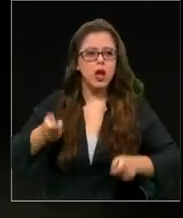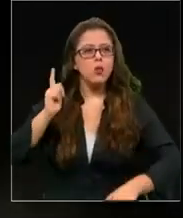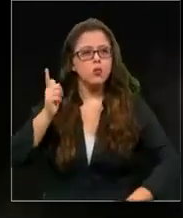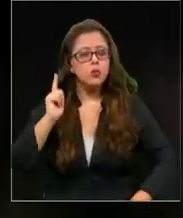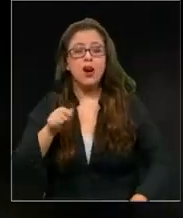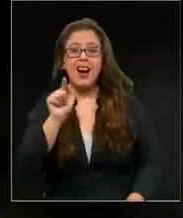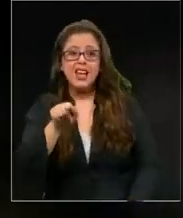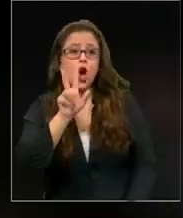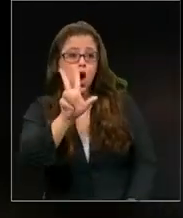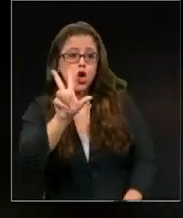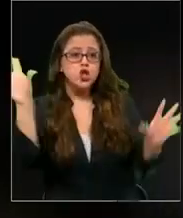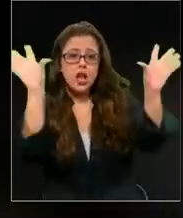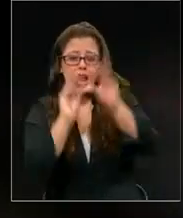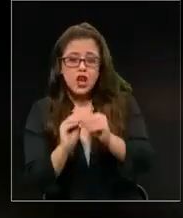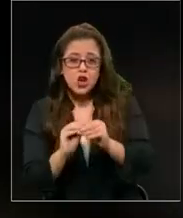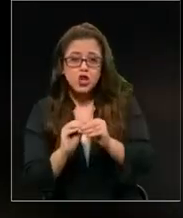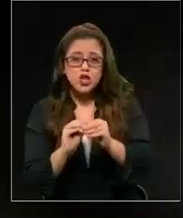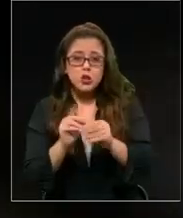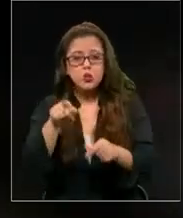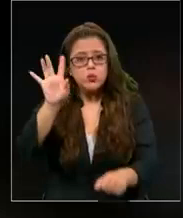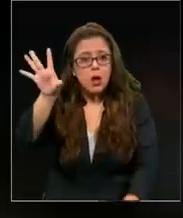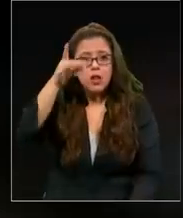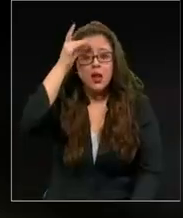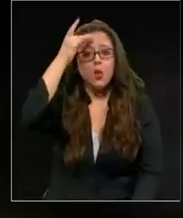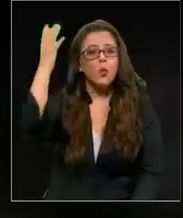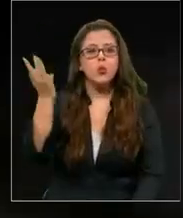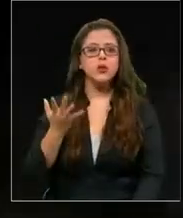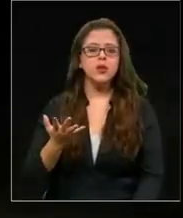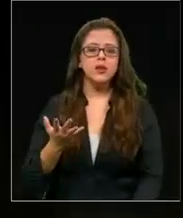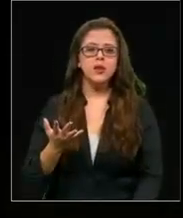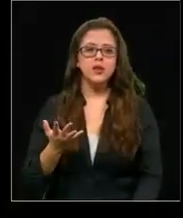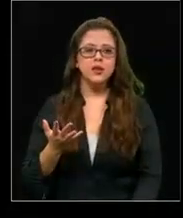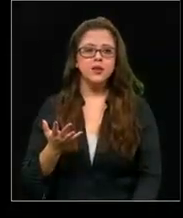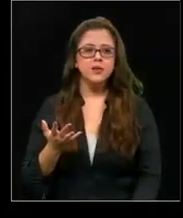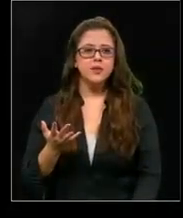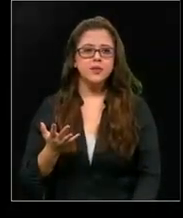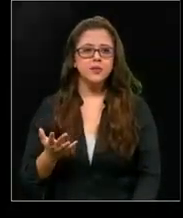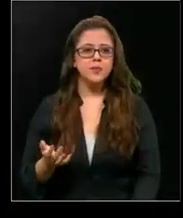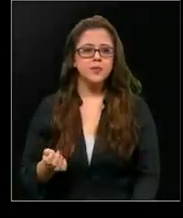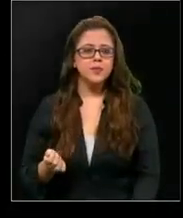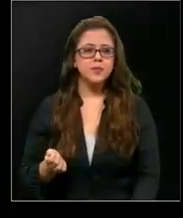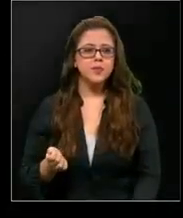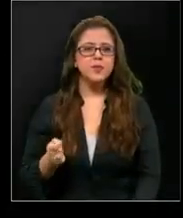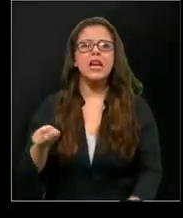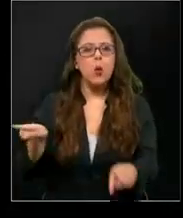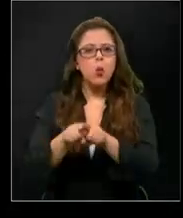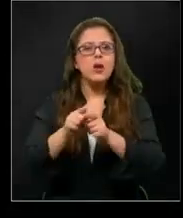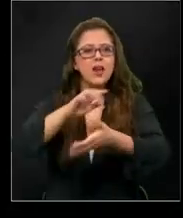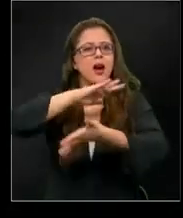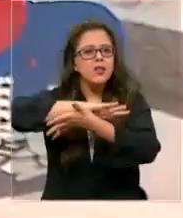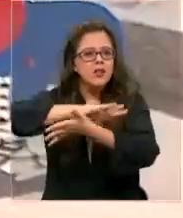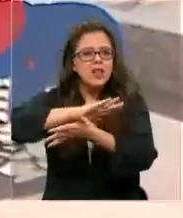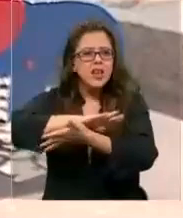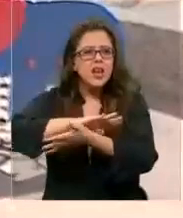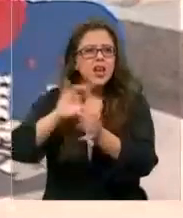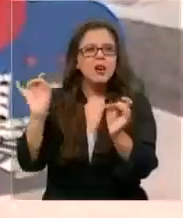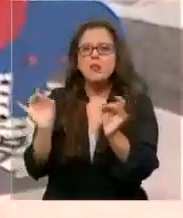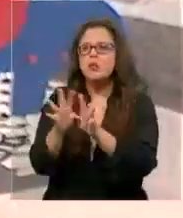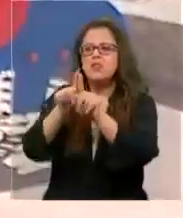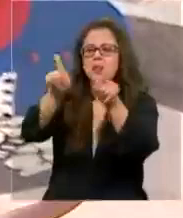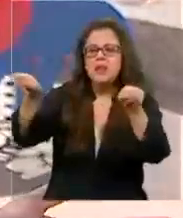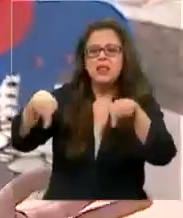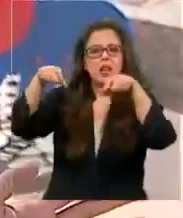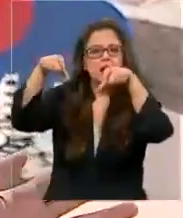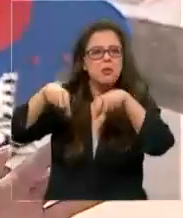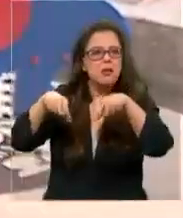Era las 8 de la noche y tú ya te das cuenta de que estaban haciendo carrete, que se hacen partidos allá adentro